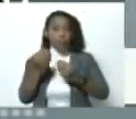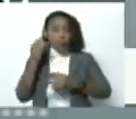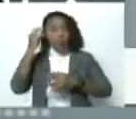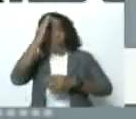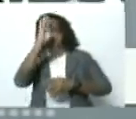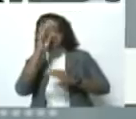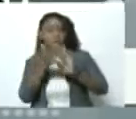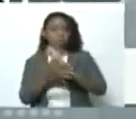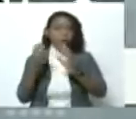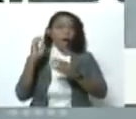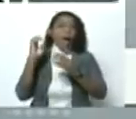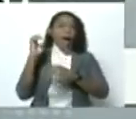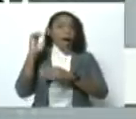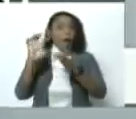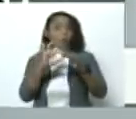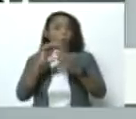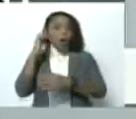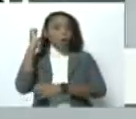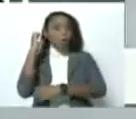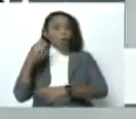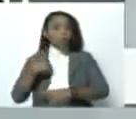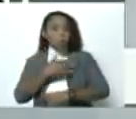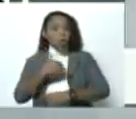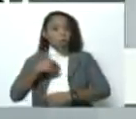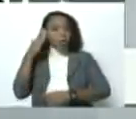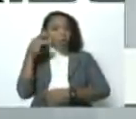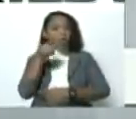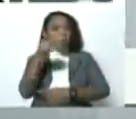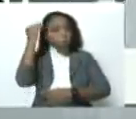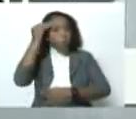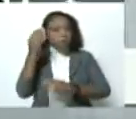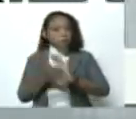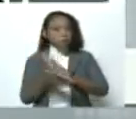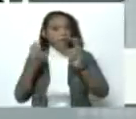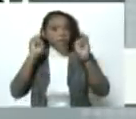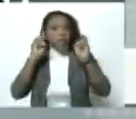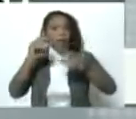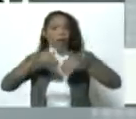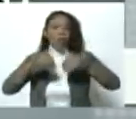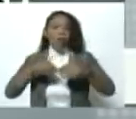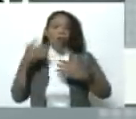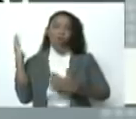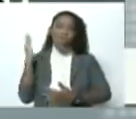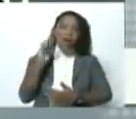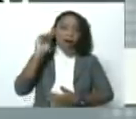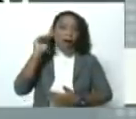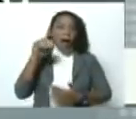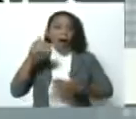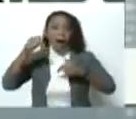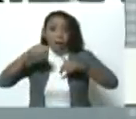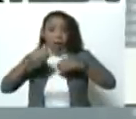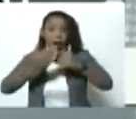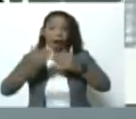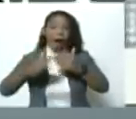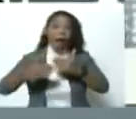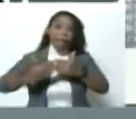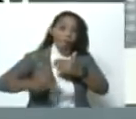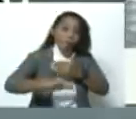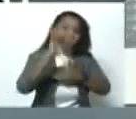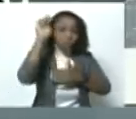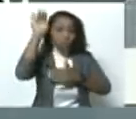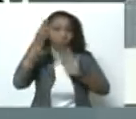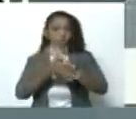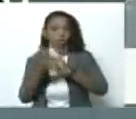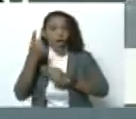Europea, hoy se ha disipado, pero me gustaría tu apreciación, como especialista también en esta materia electoral, de lo que viene de aquí en adelante, sobre todo, luego de que ayer